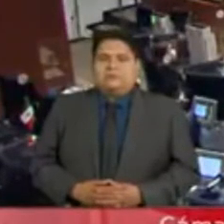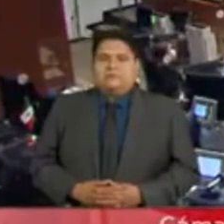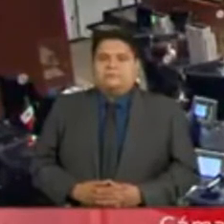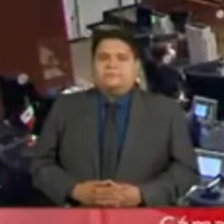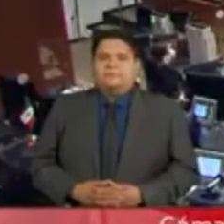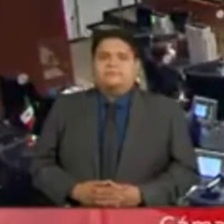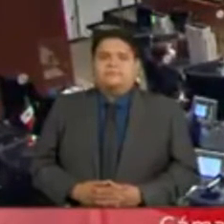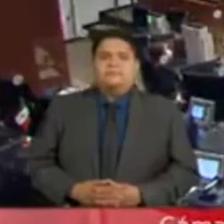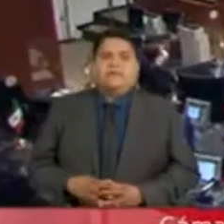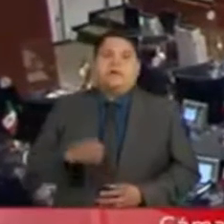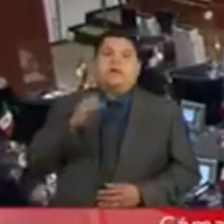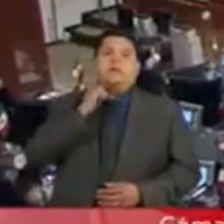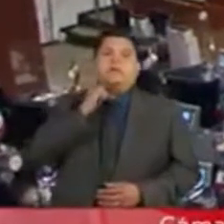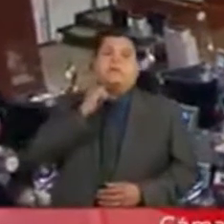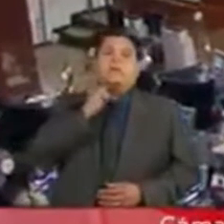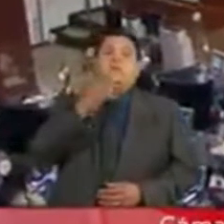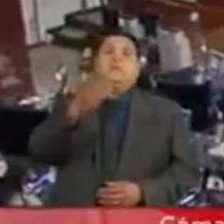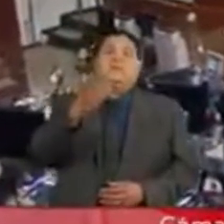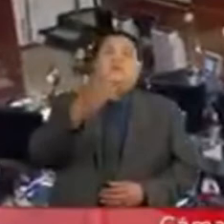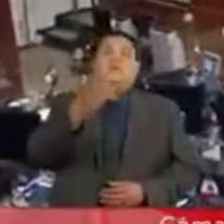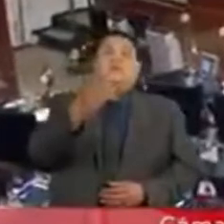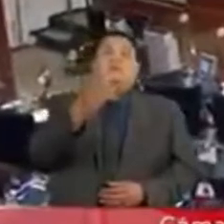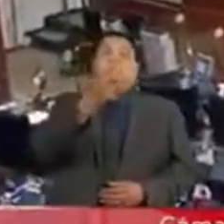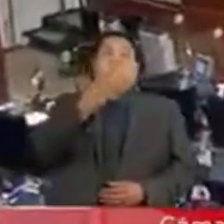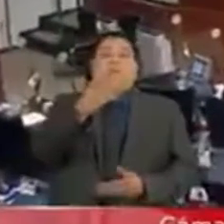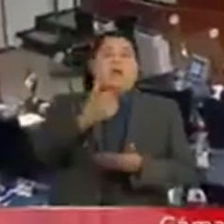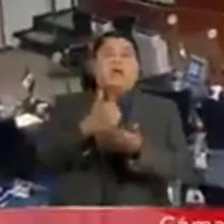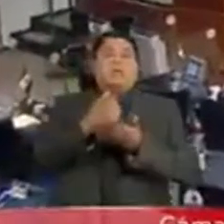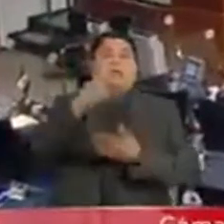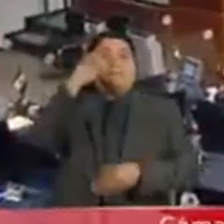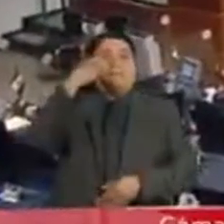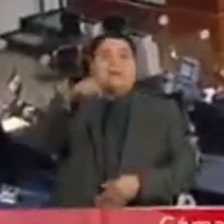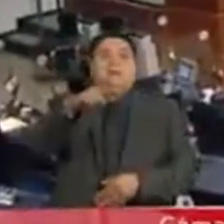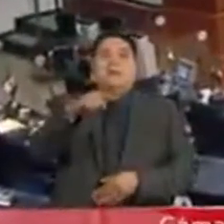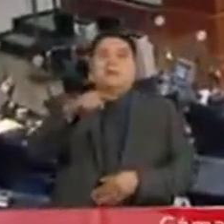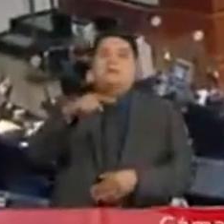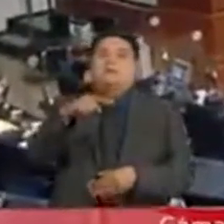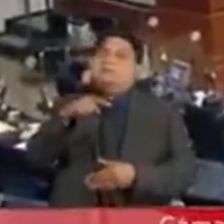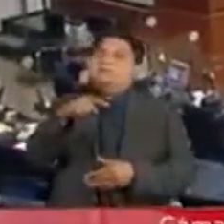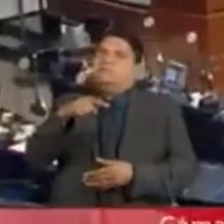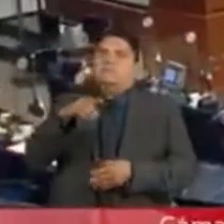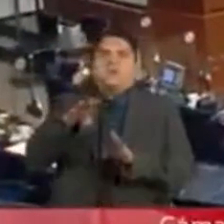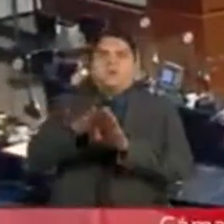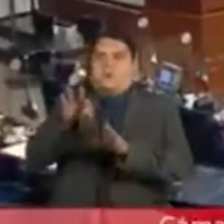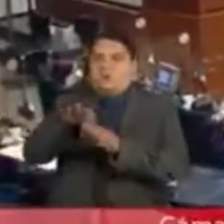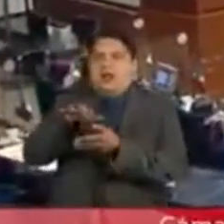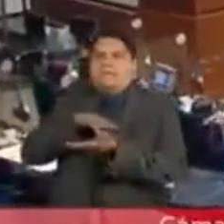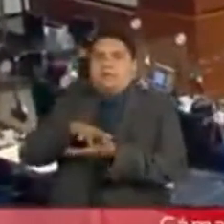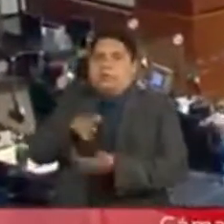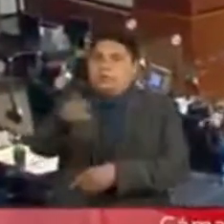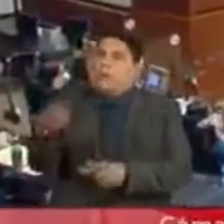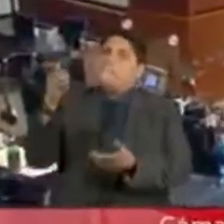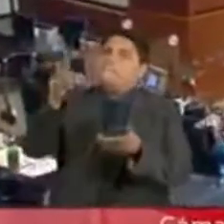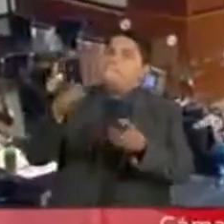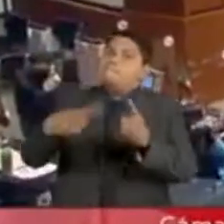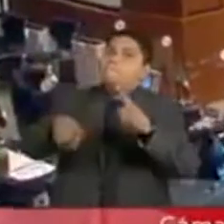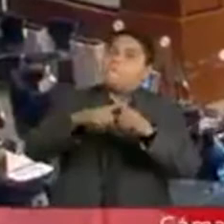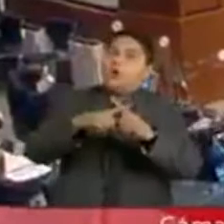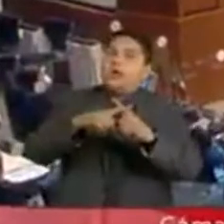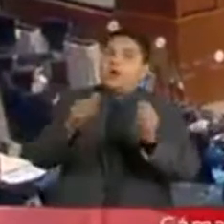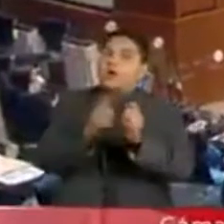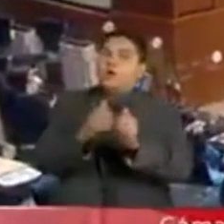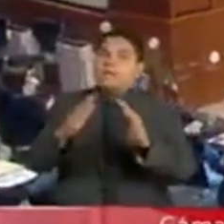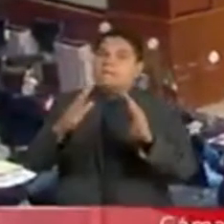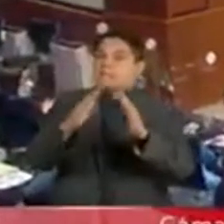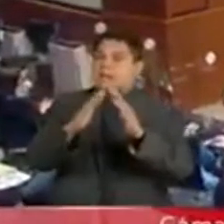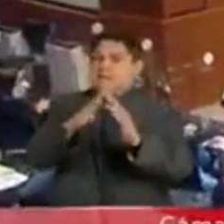Mi querido senador, ya me convenció a votar a favor si suma las 20 casas de Manuel Bartlett y las siete casas de Irmero